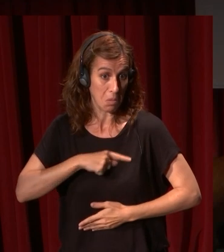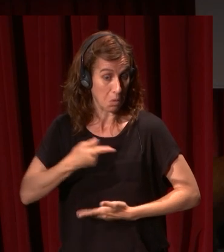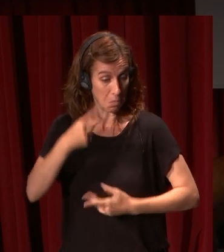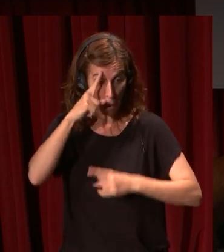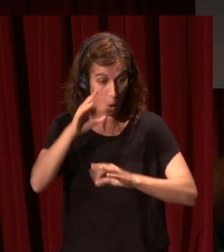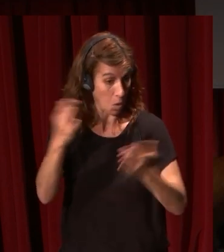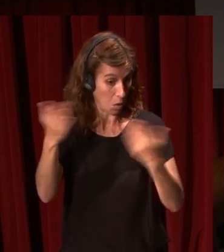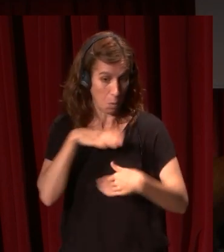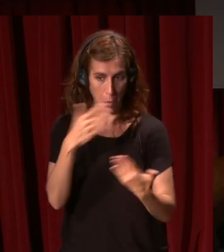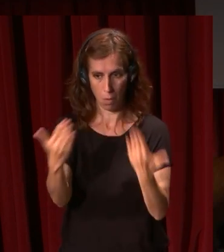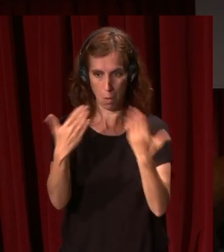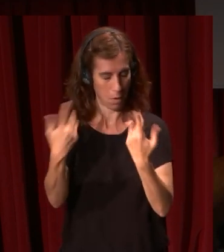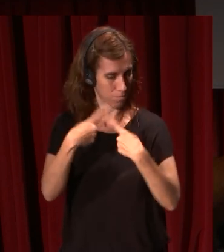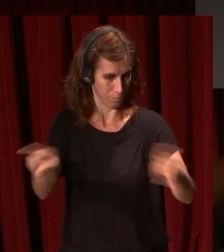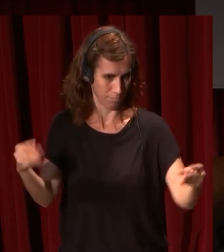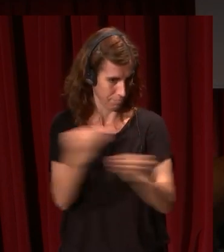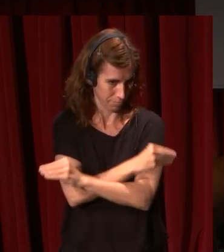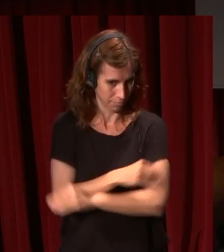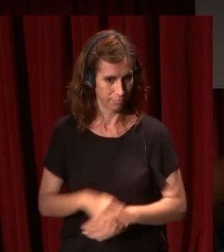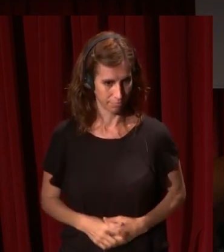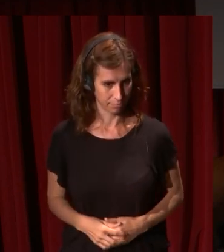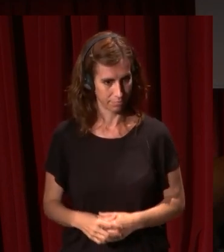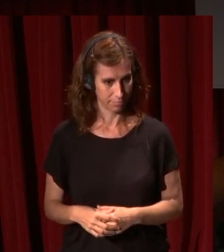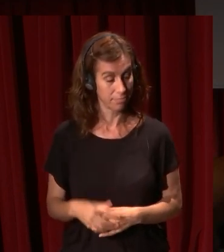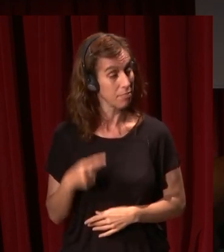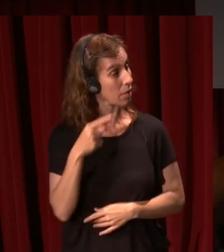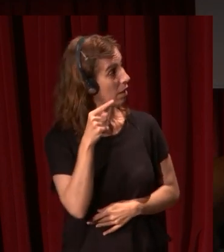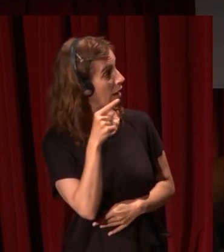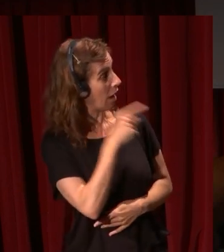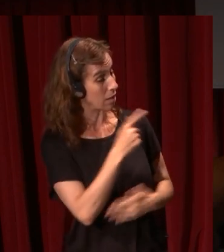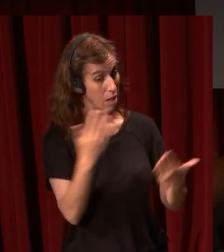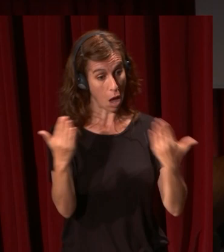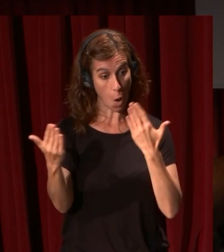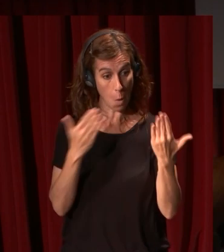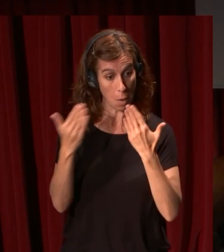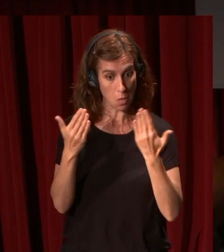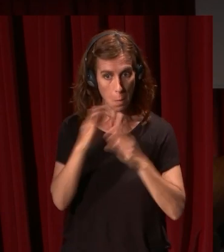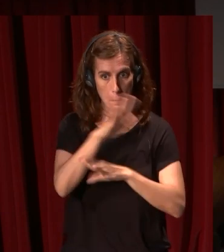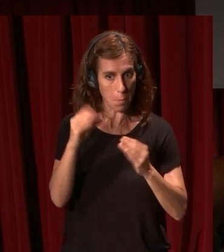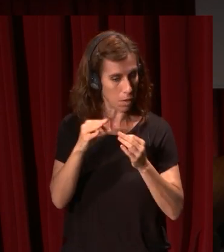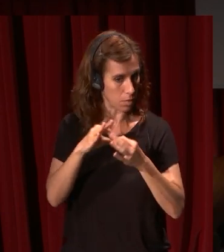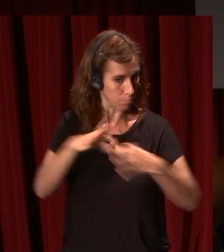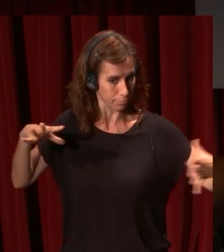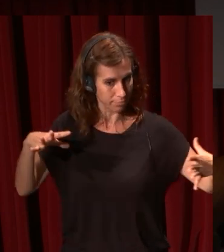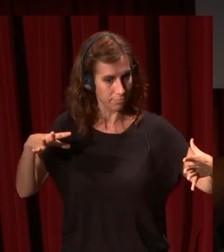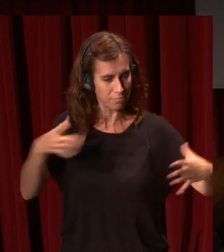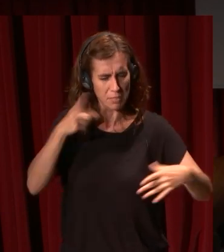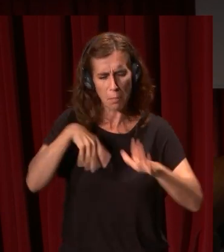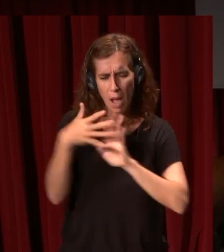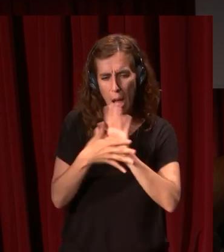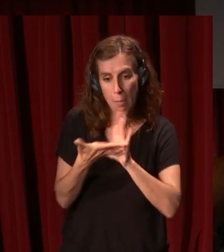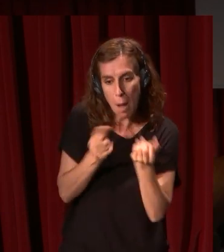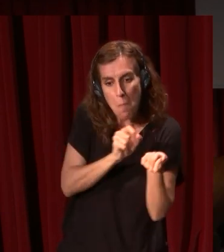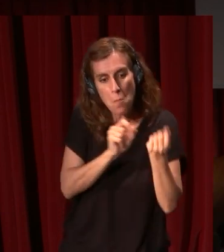comparar dos cosas diferentes ¿no? y sin embargo esta comparación que aparentemente no tiene nada que ver también nos habla de una